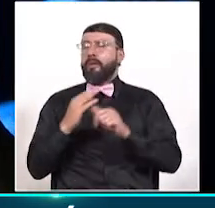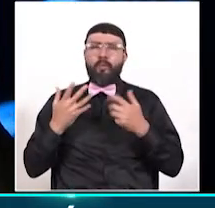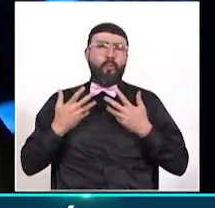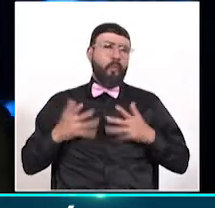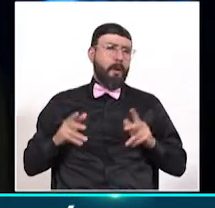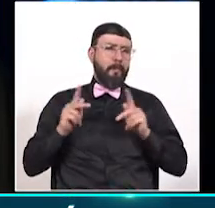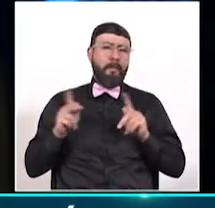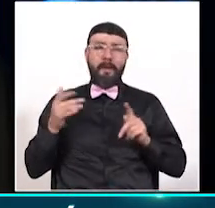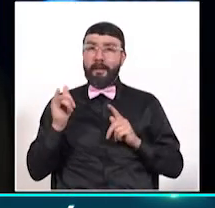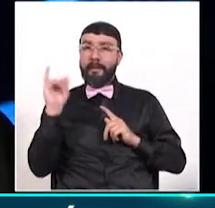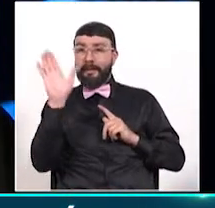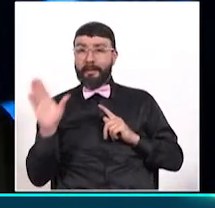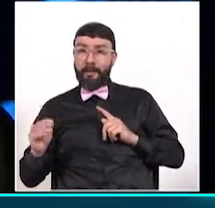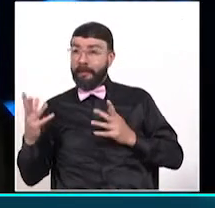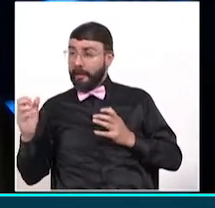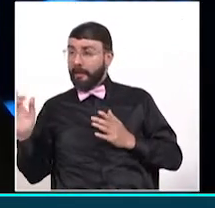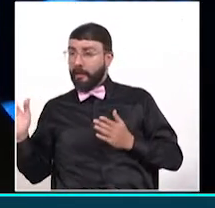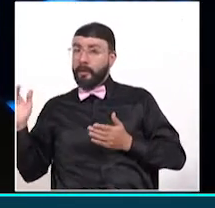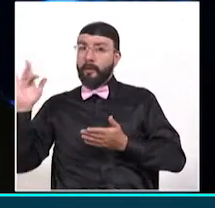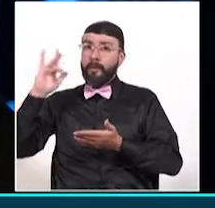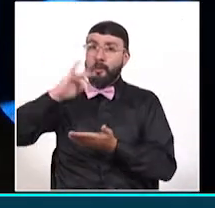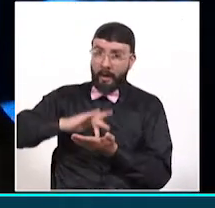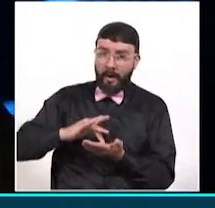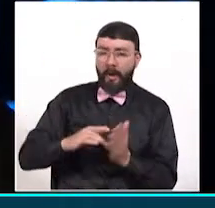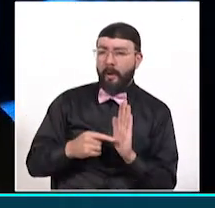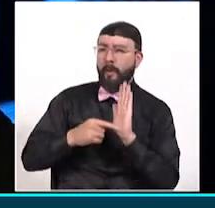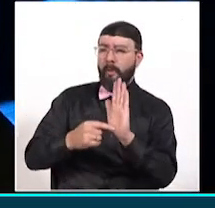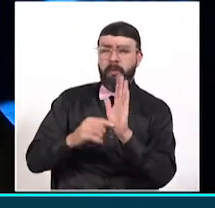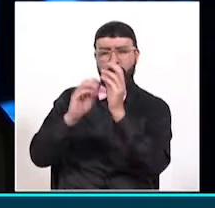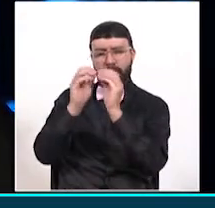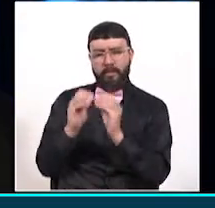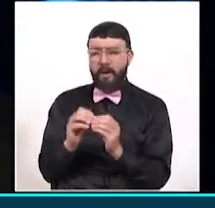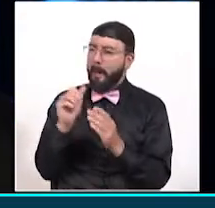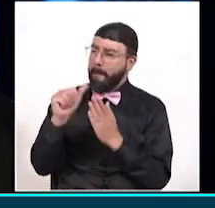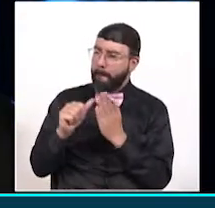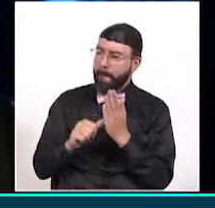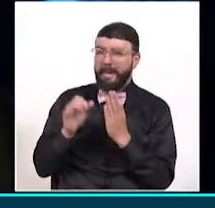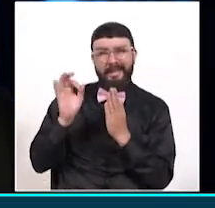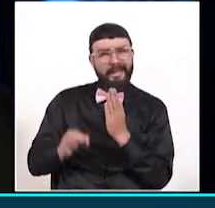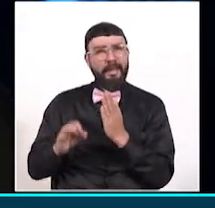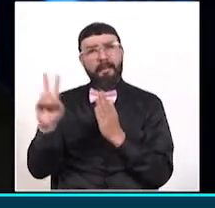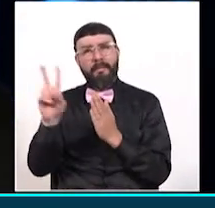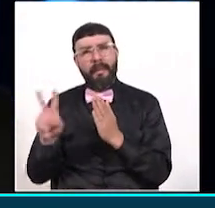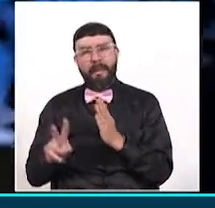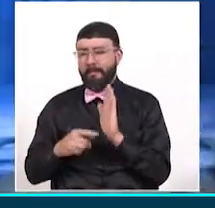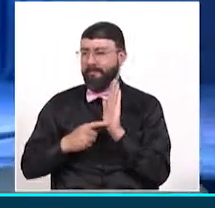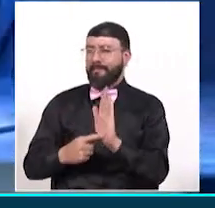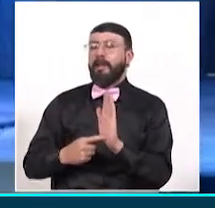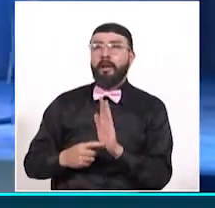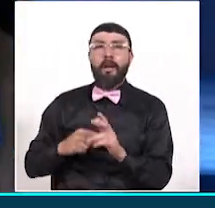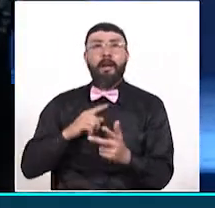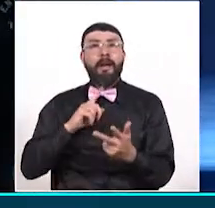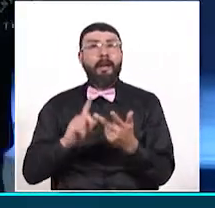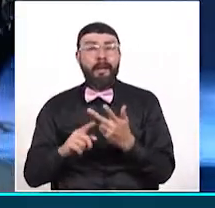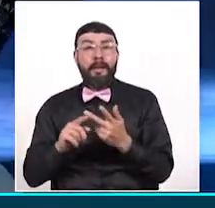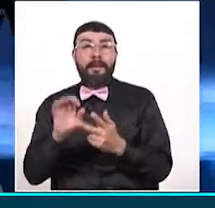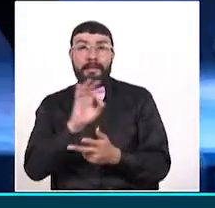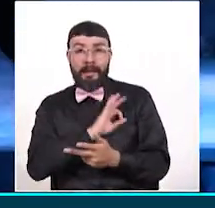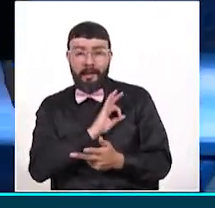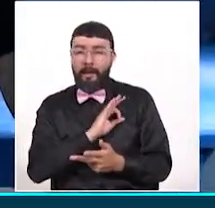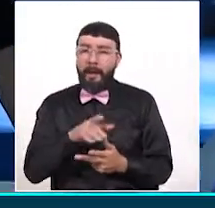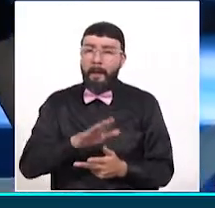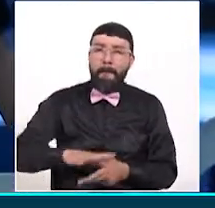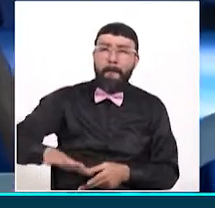departamento del Quindío que se quieran presentar, pueden venir y hacerlo, lo programamos para los viernes. Y los sábados hacemos el paisaje